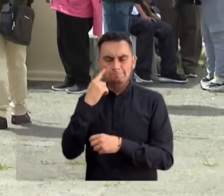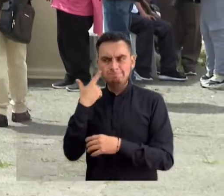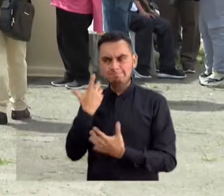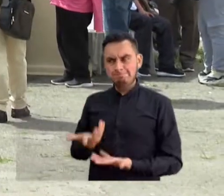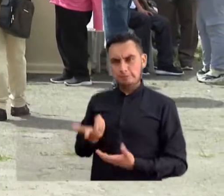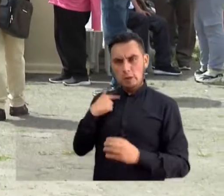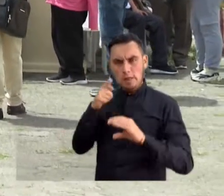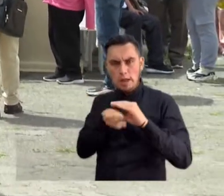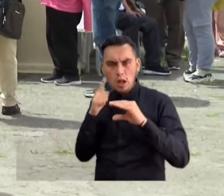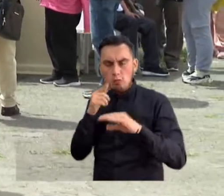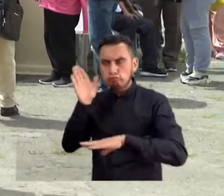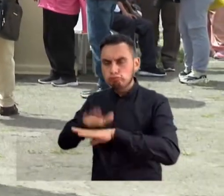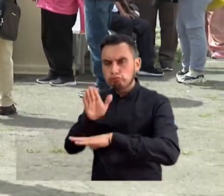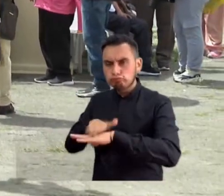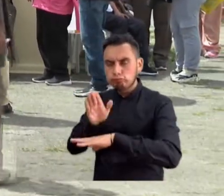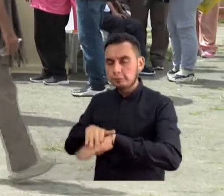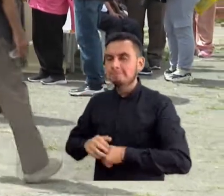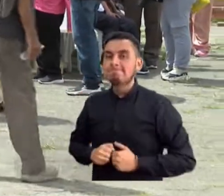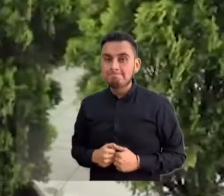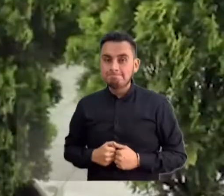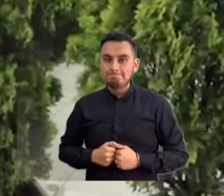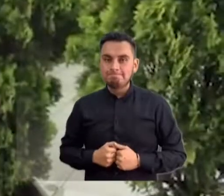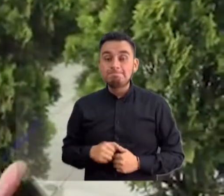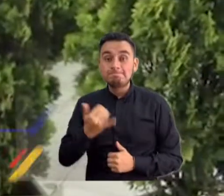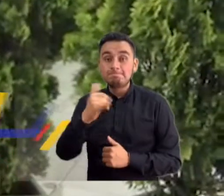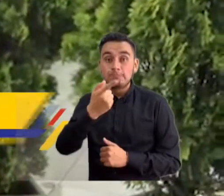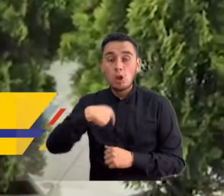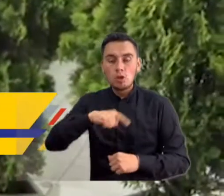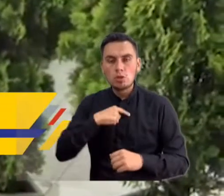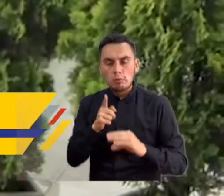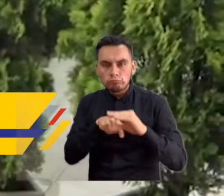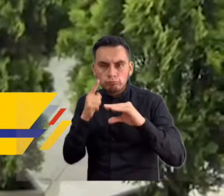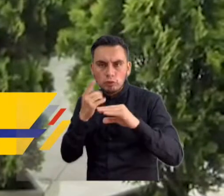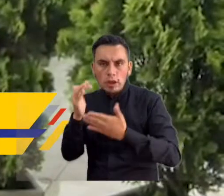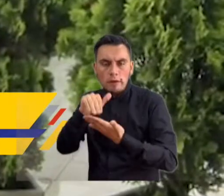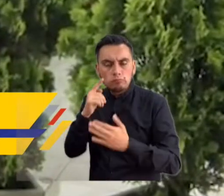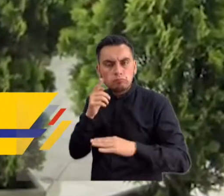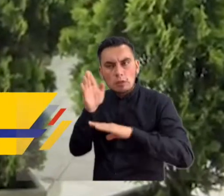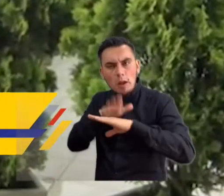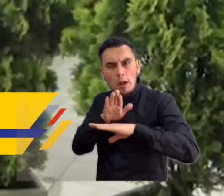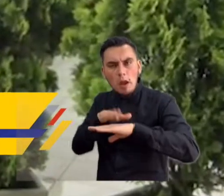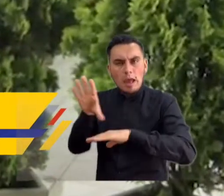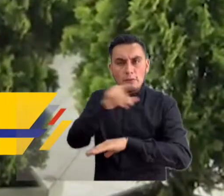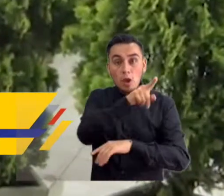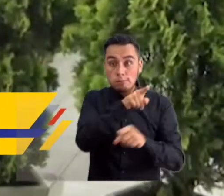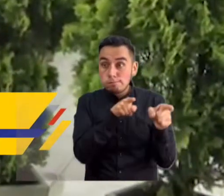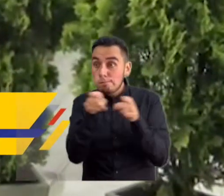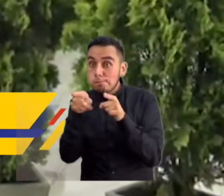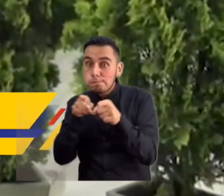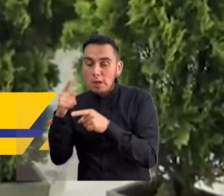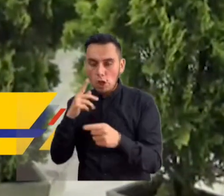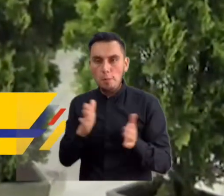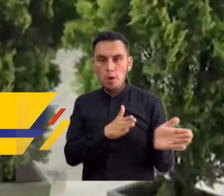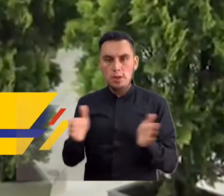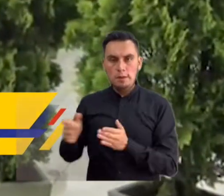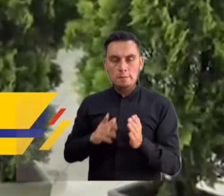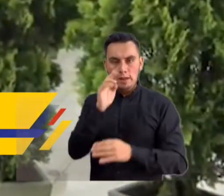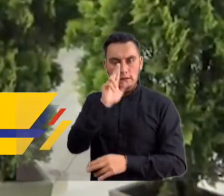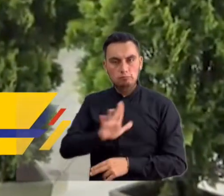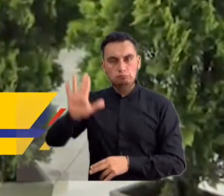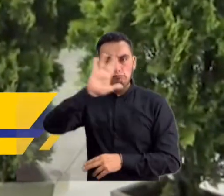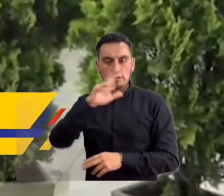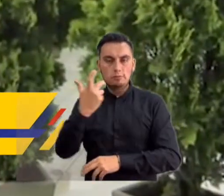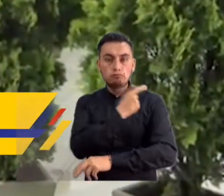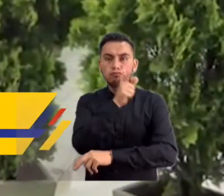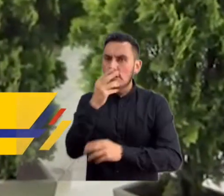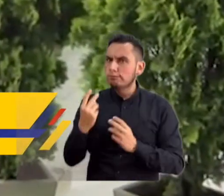situación, la Contraloría General lanzó una alerta. La Contraloría General de la República hace un llamado a todos los actores del Plan Nacional de